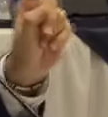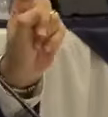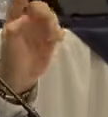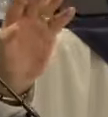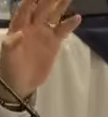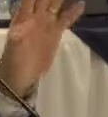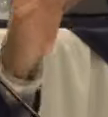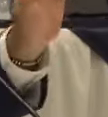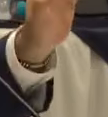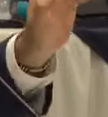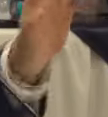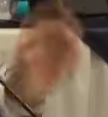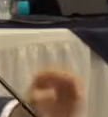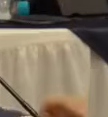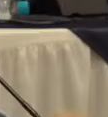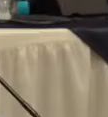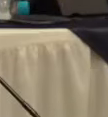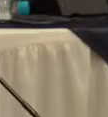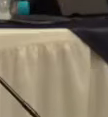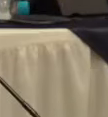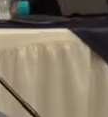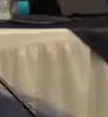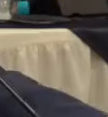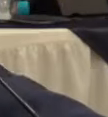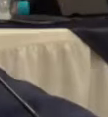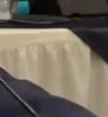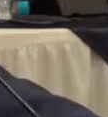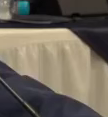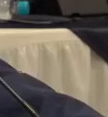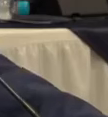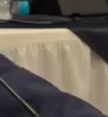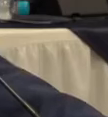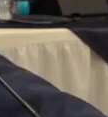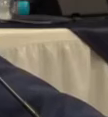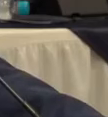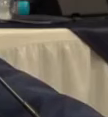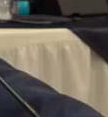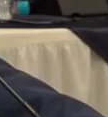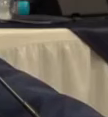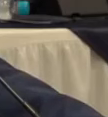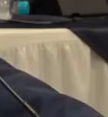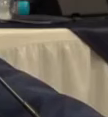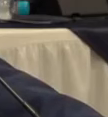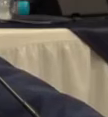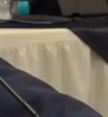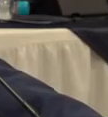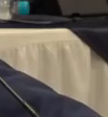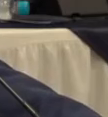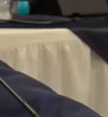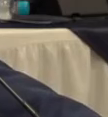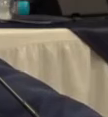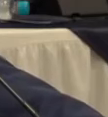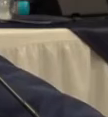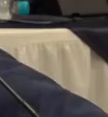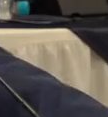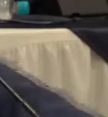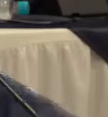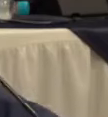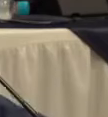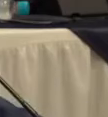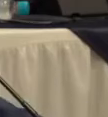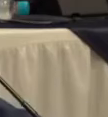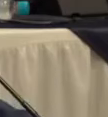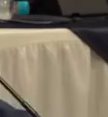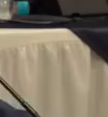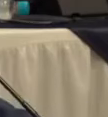vez cada 15 días. Aquí podemos salir dos veces a la semana. Y sin embargo la tenemos controlada. ¿Qué es lo que pasó? ¿Por qué la tenemos